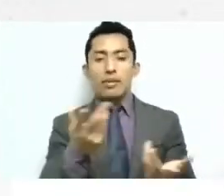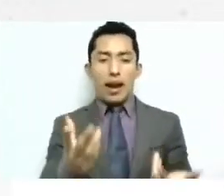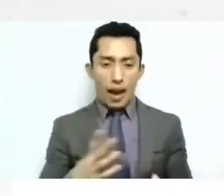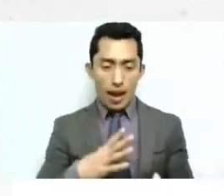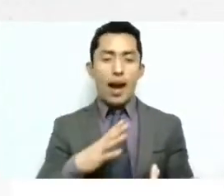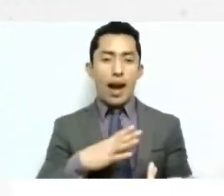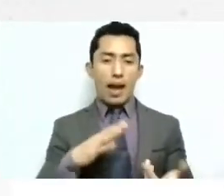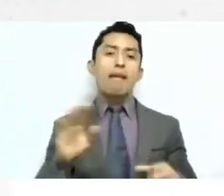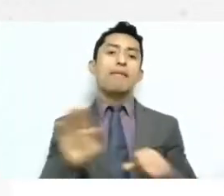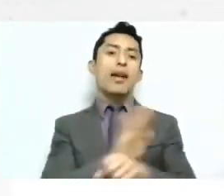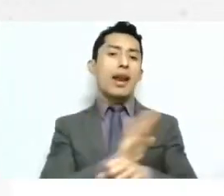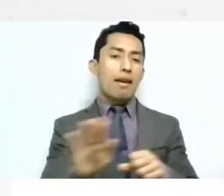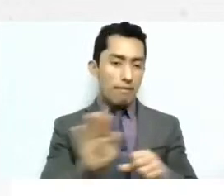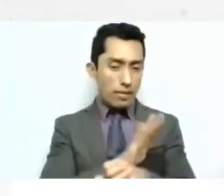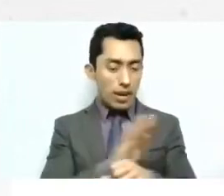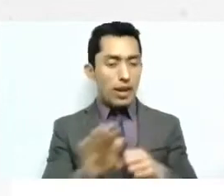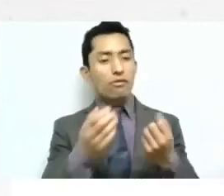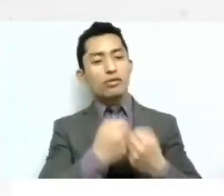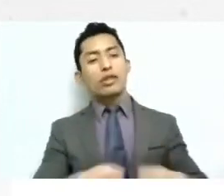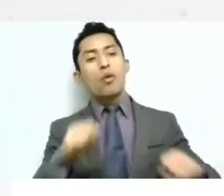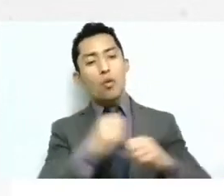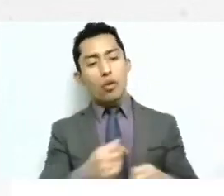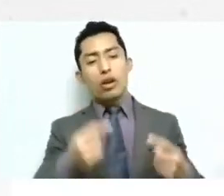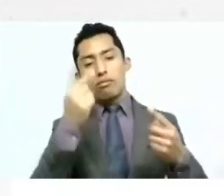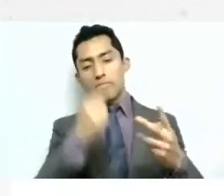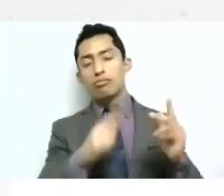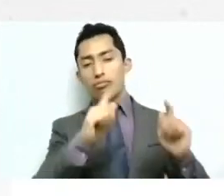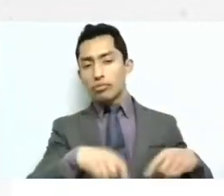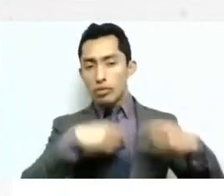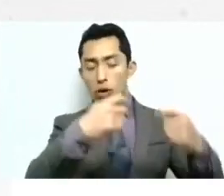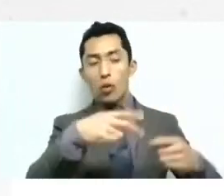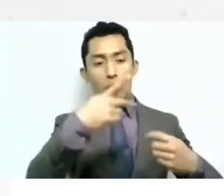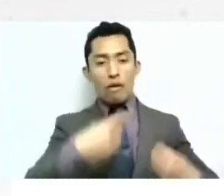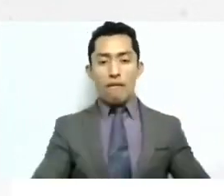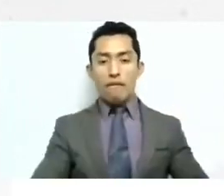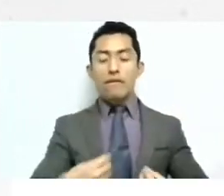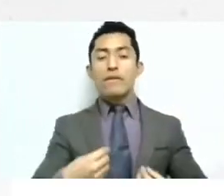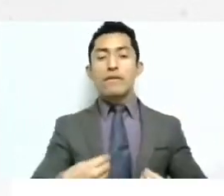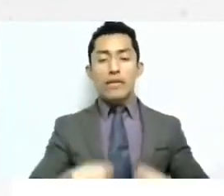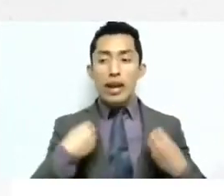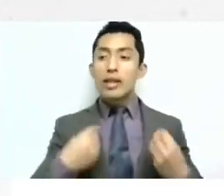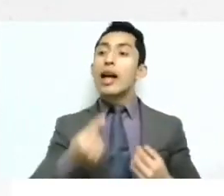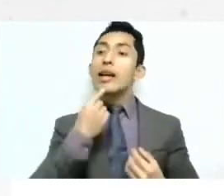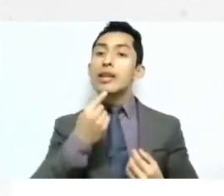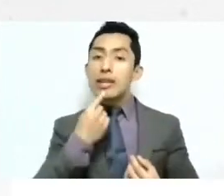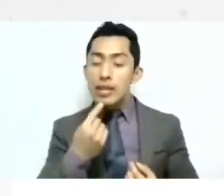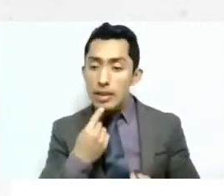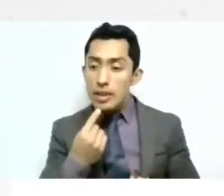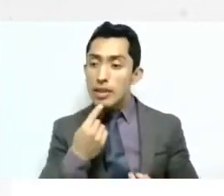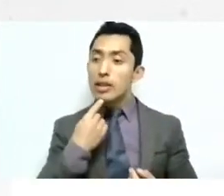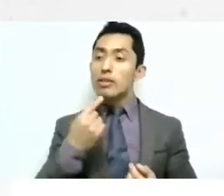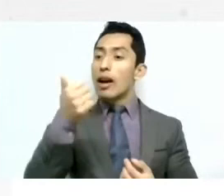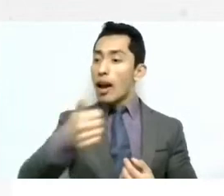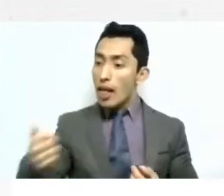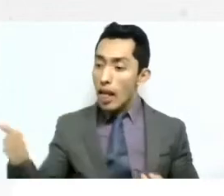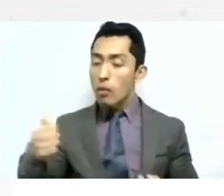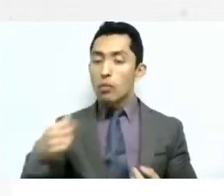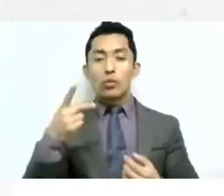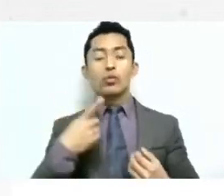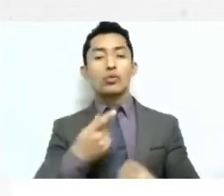una protección a la vida a la integridad física del menor de los menores a la salud